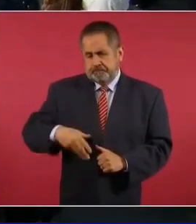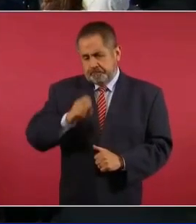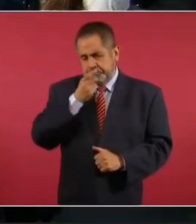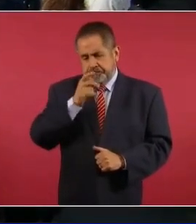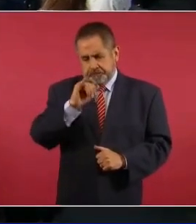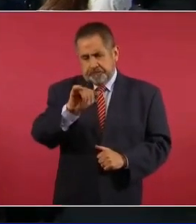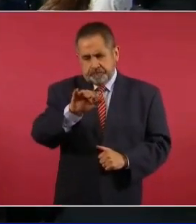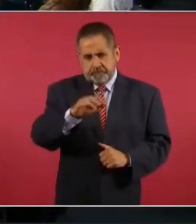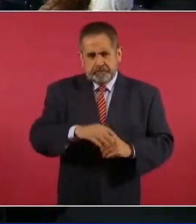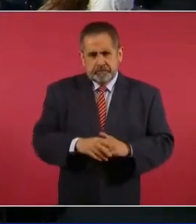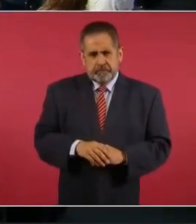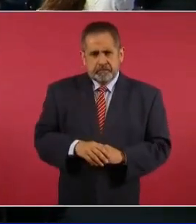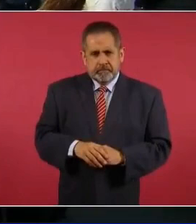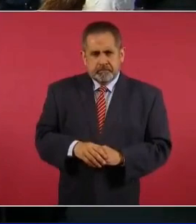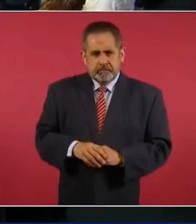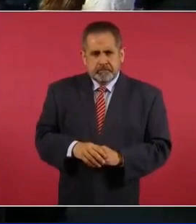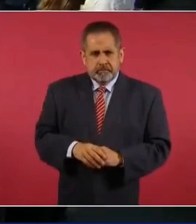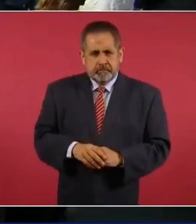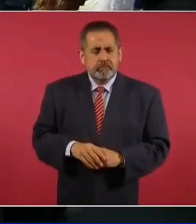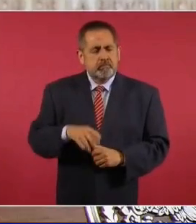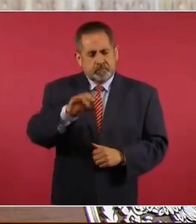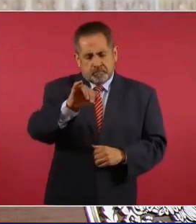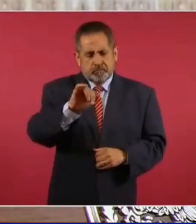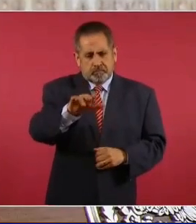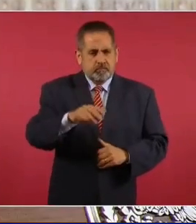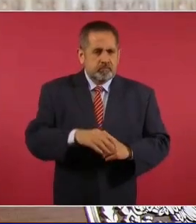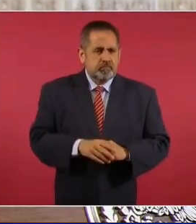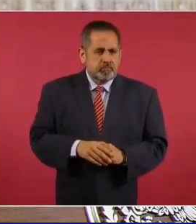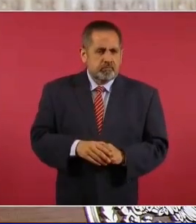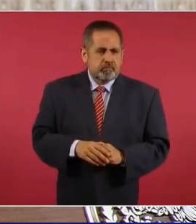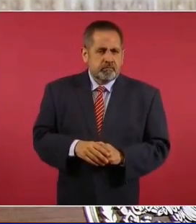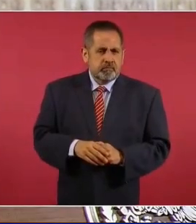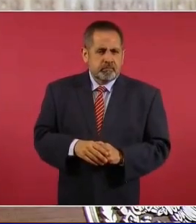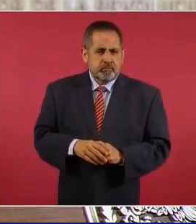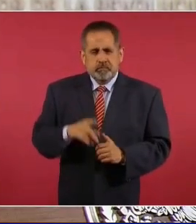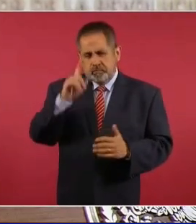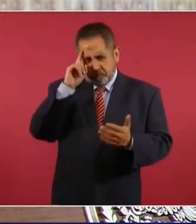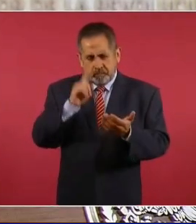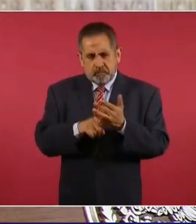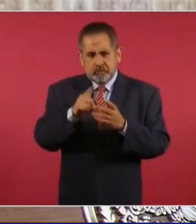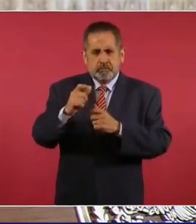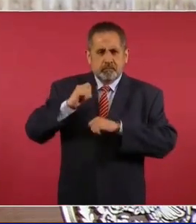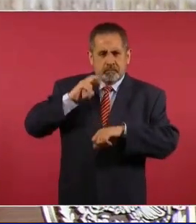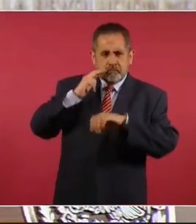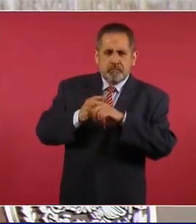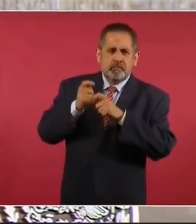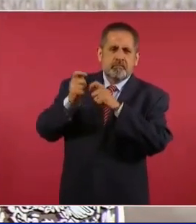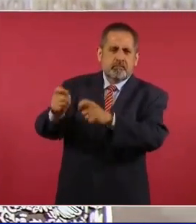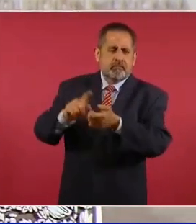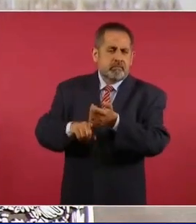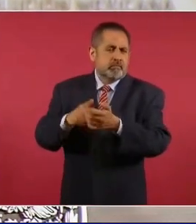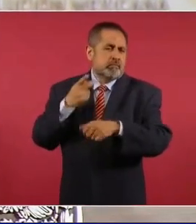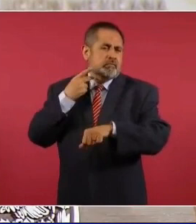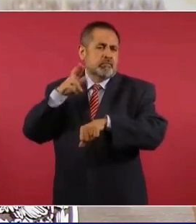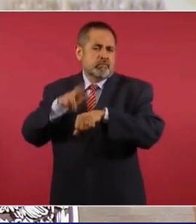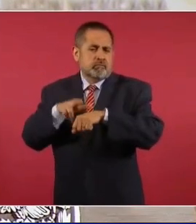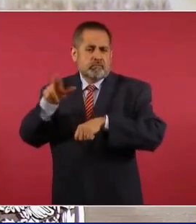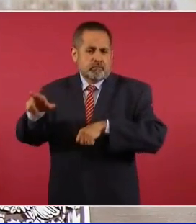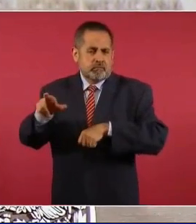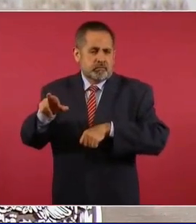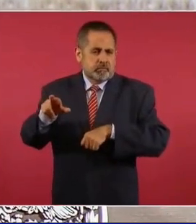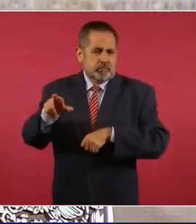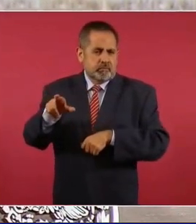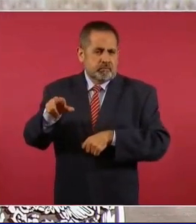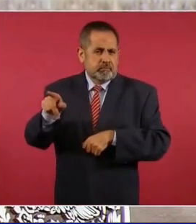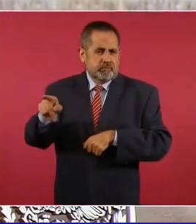Yo creo que eso corresponde más a la Procuraduría Electoral,